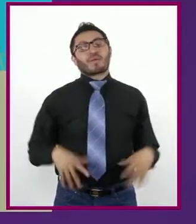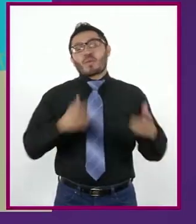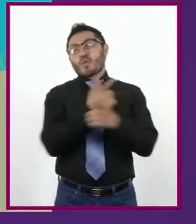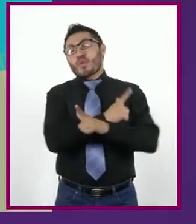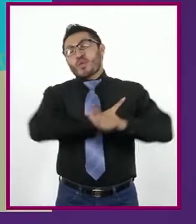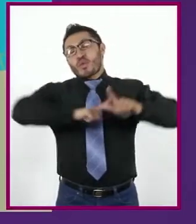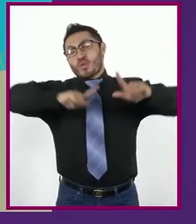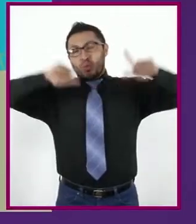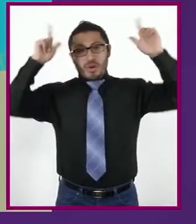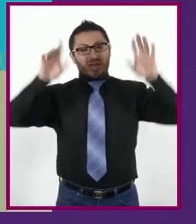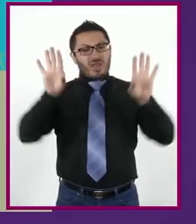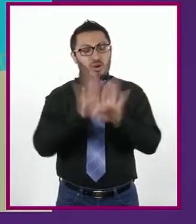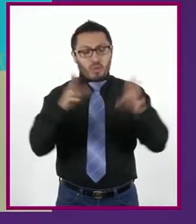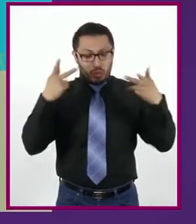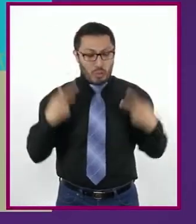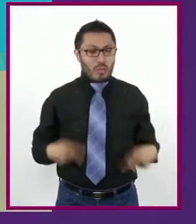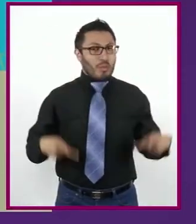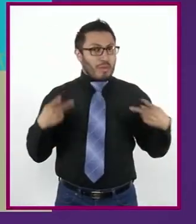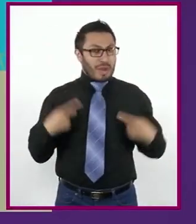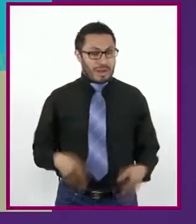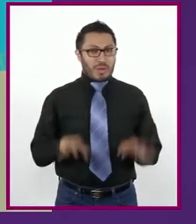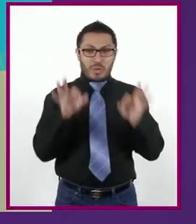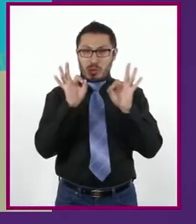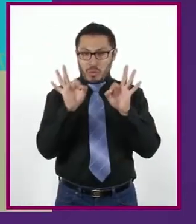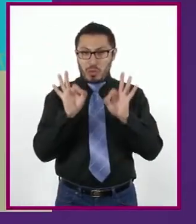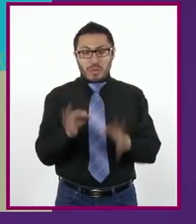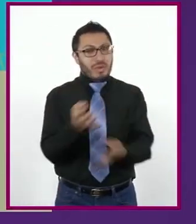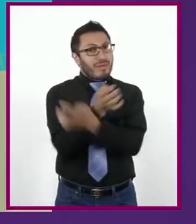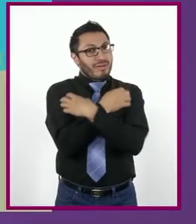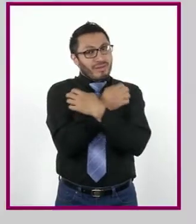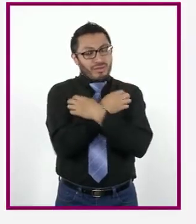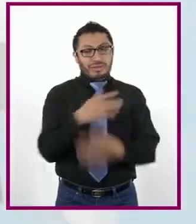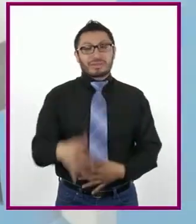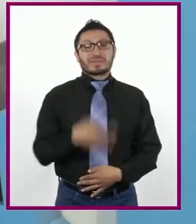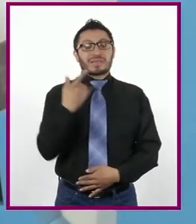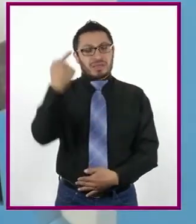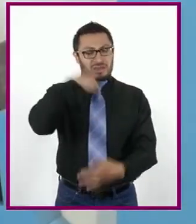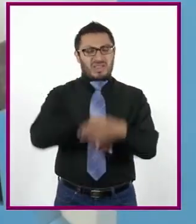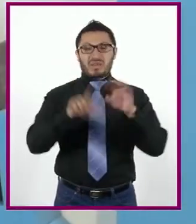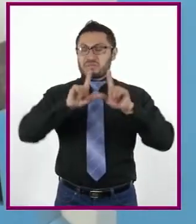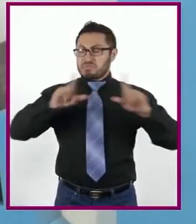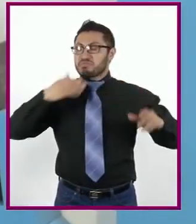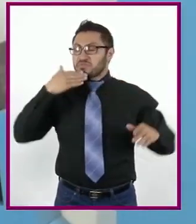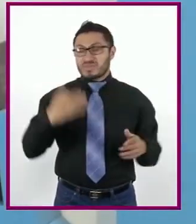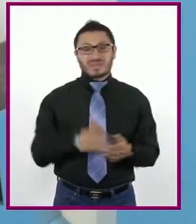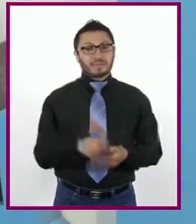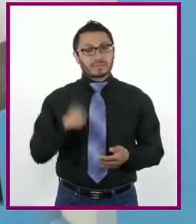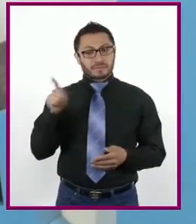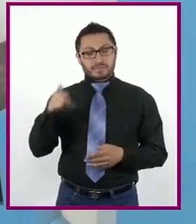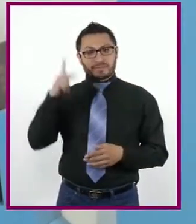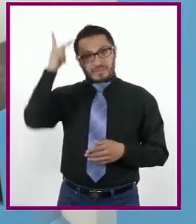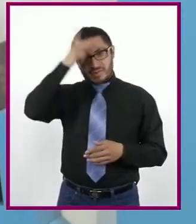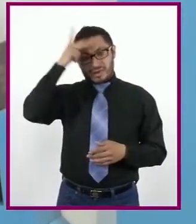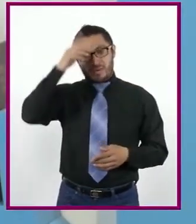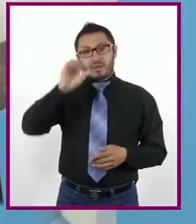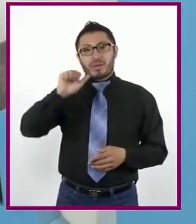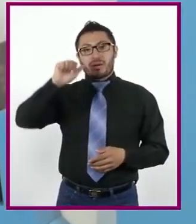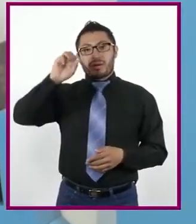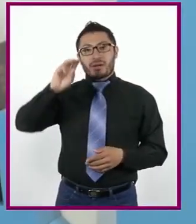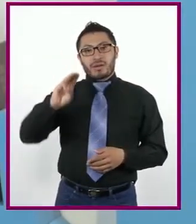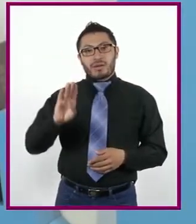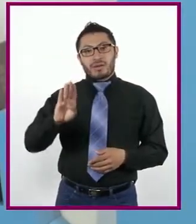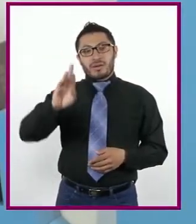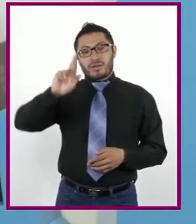como seres morales y éticos, es decir, de sentirnos realizados. Según el psicólogo Abraham Maslow, la